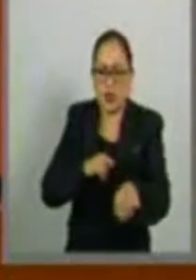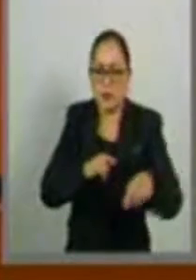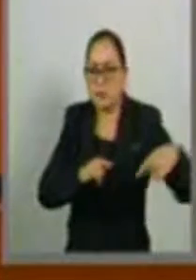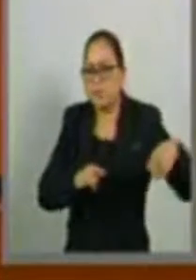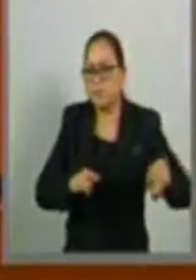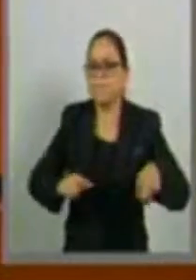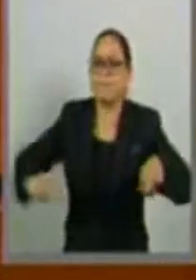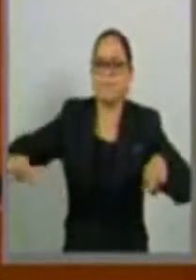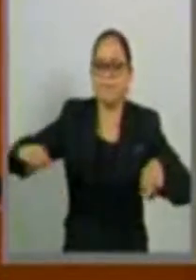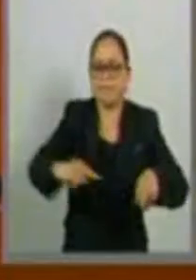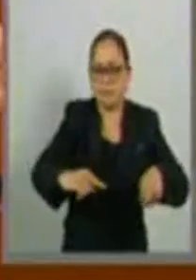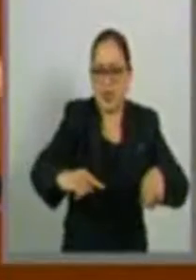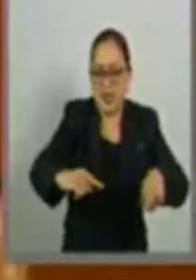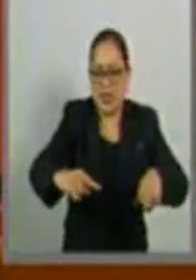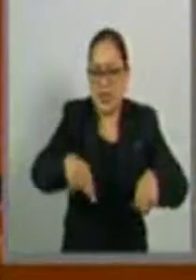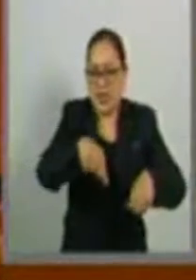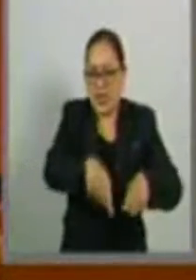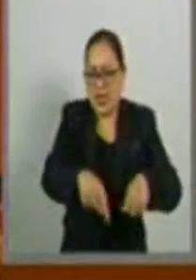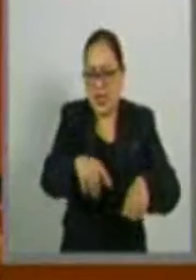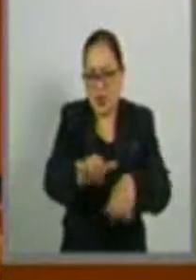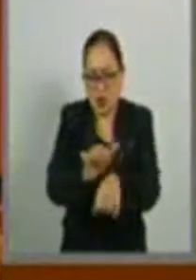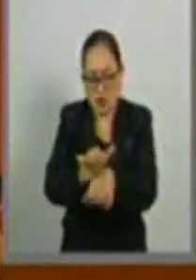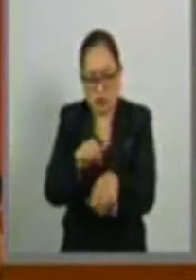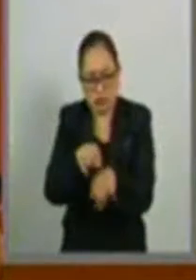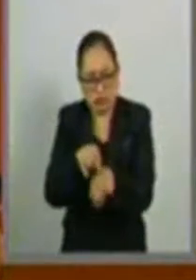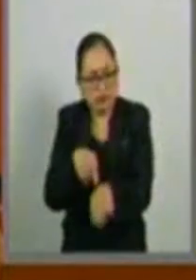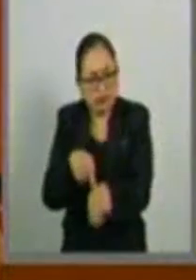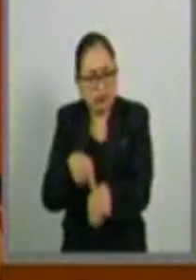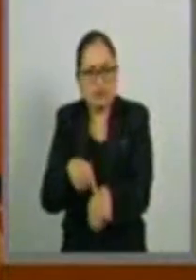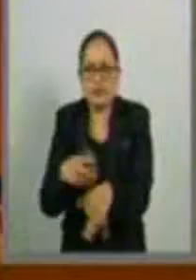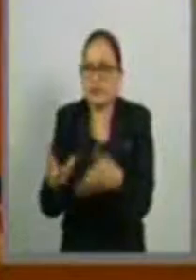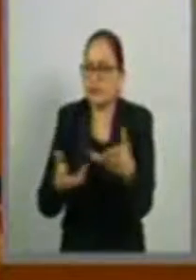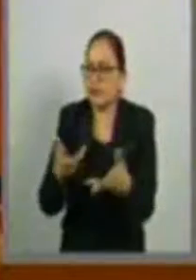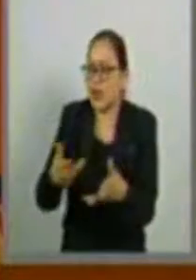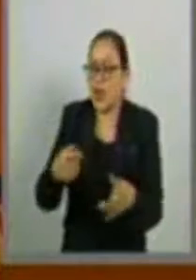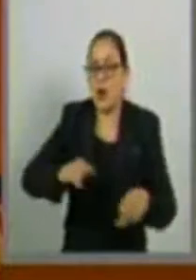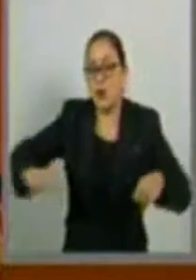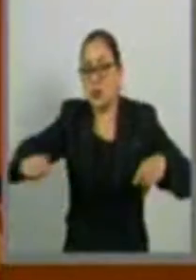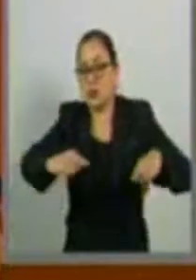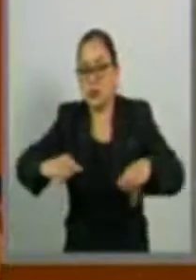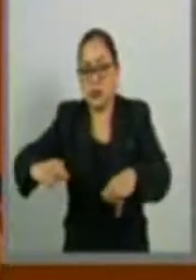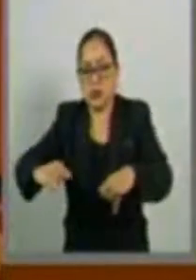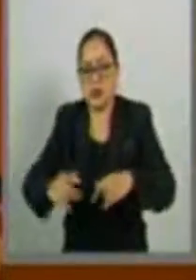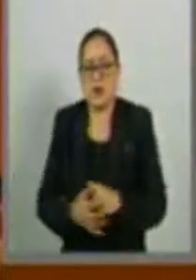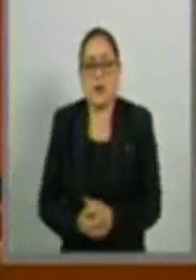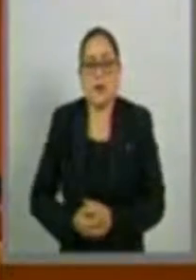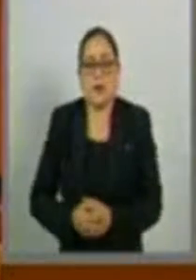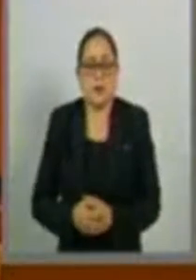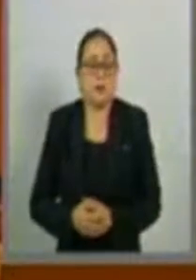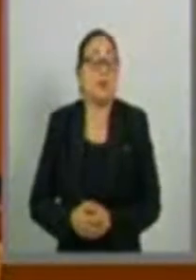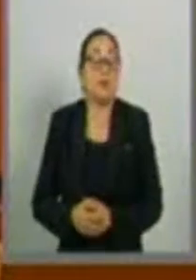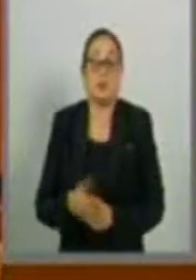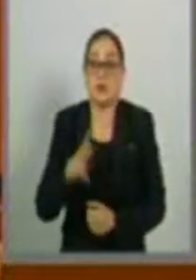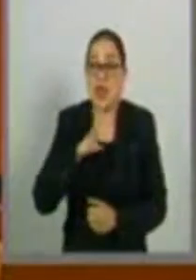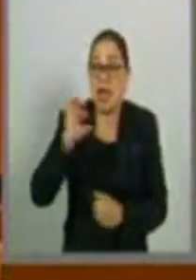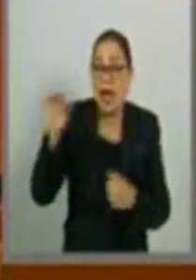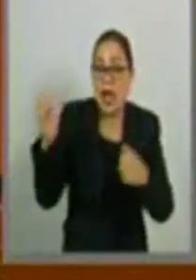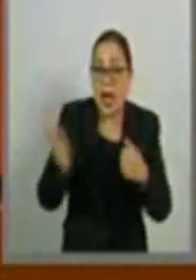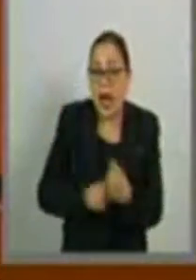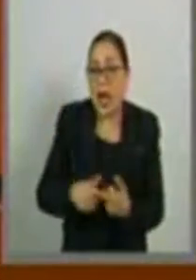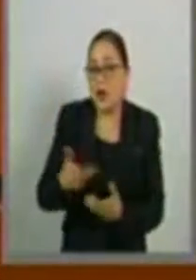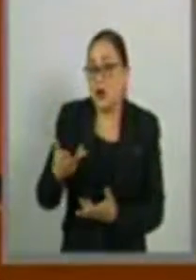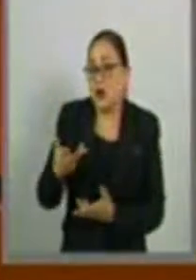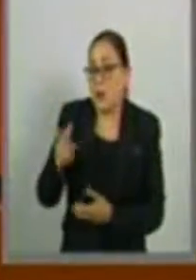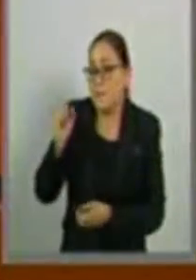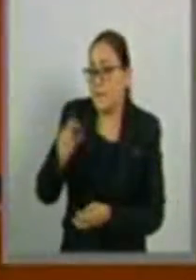y sin ningún tipo de mediación de una orden sin